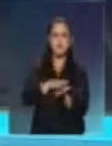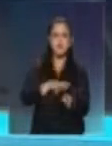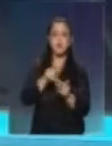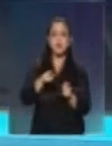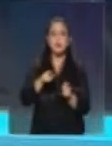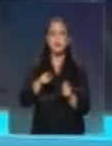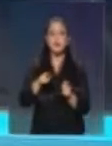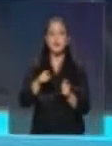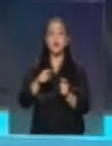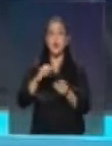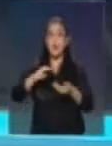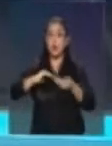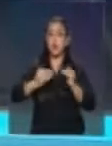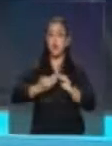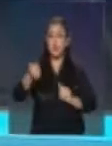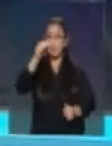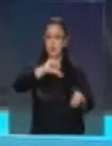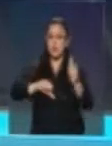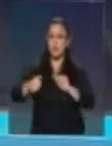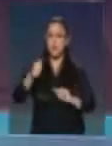esfuerzos para lograrlo.